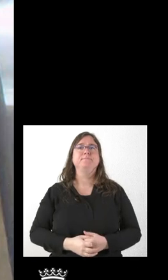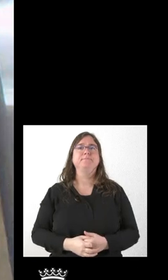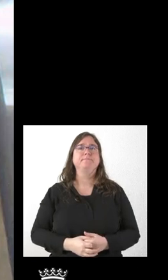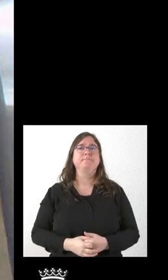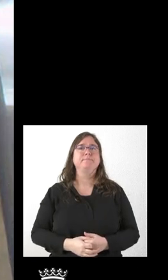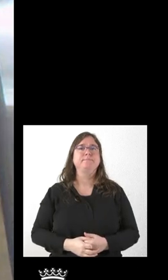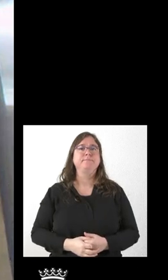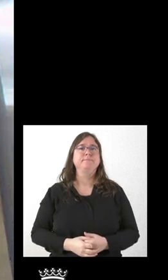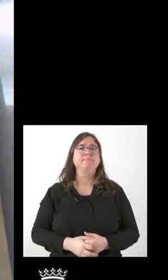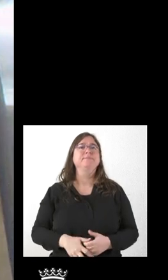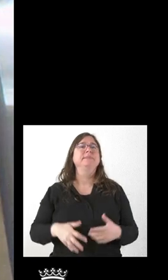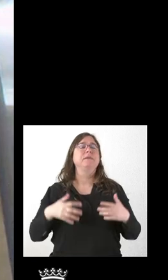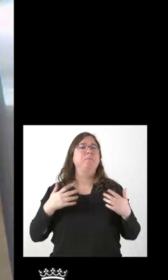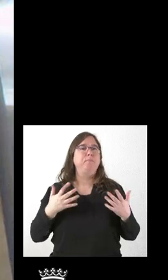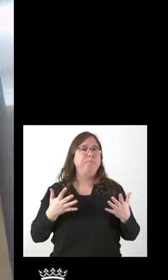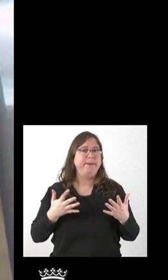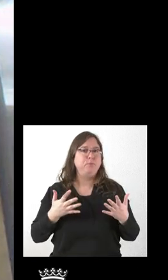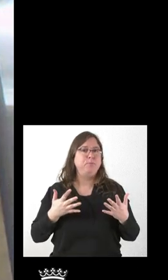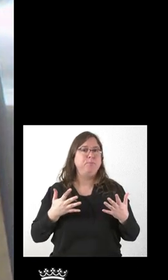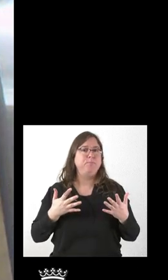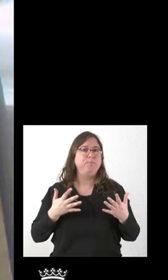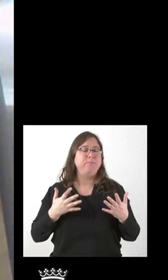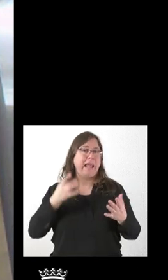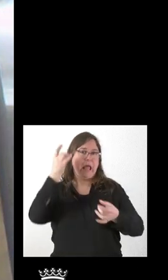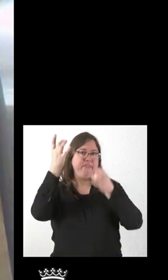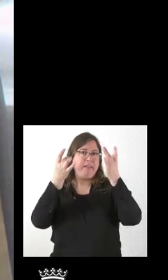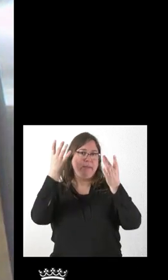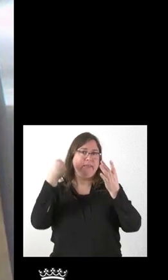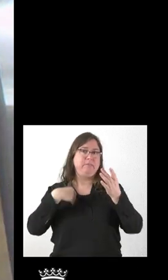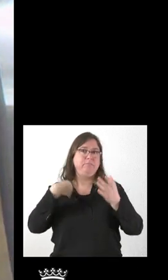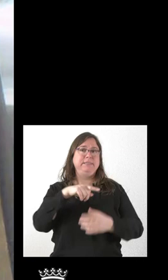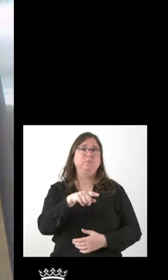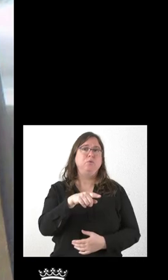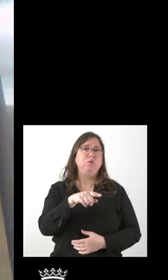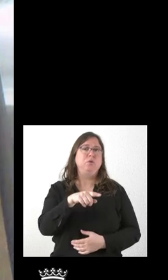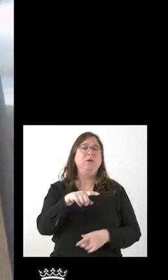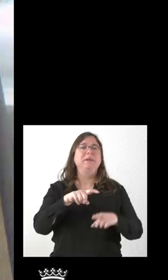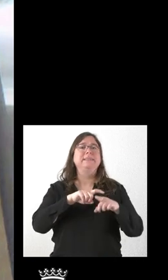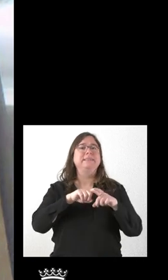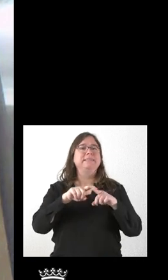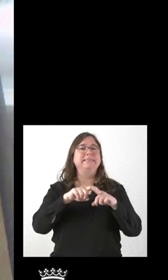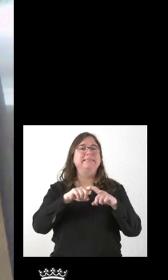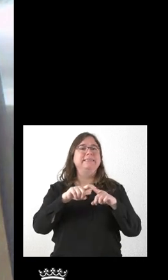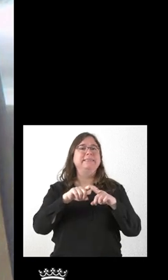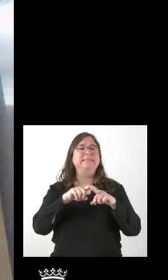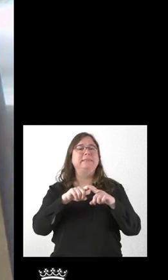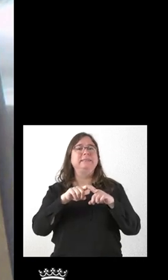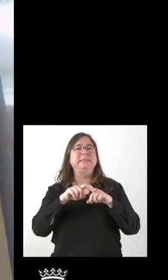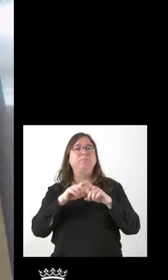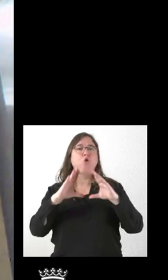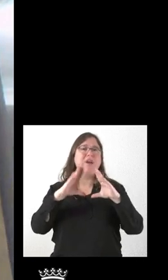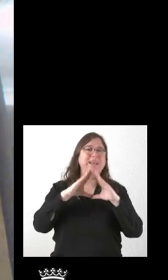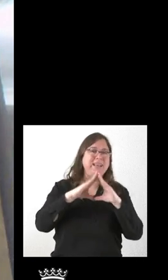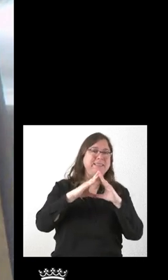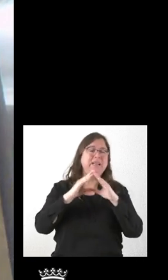En cambio, las actividades de tipo eclesiástico o relacionadas con la Semana Santa han